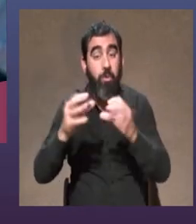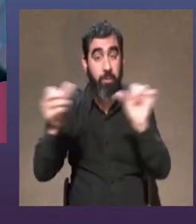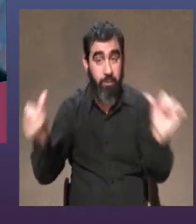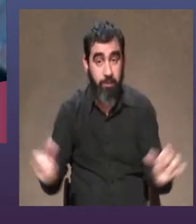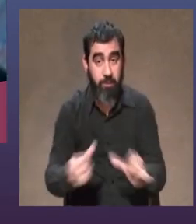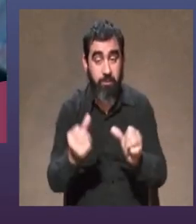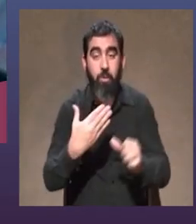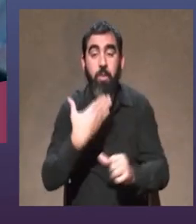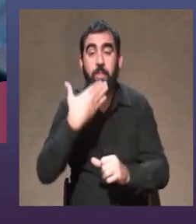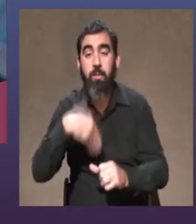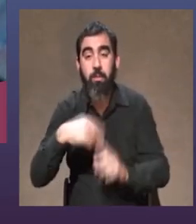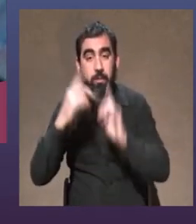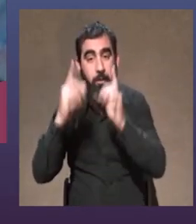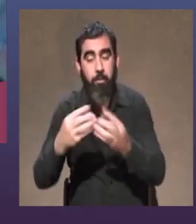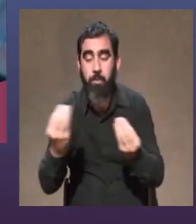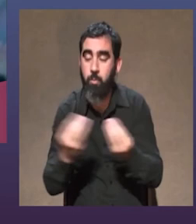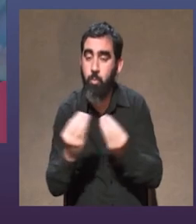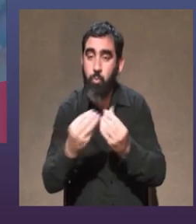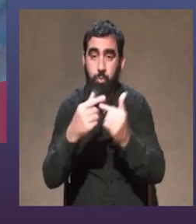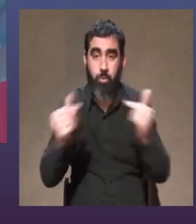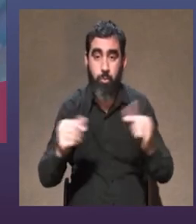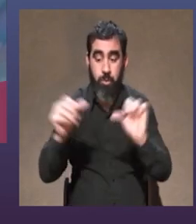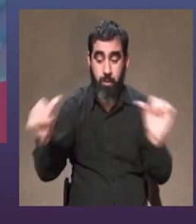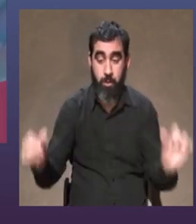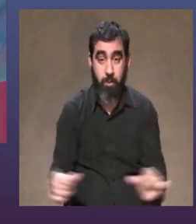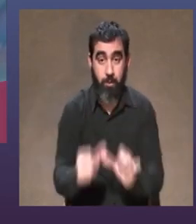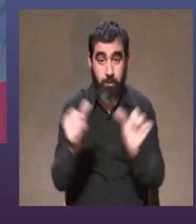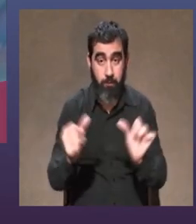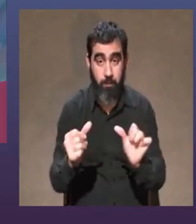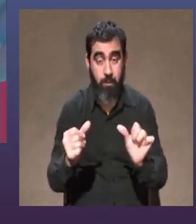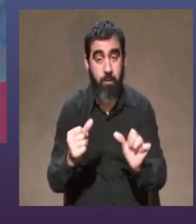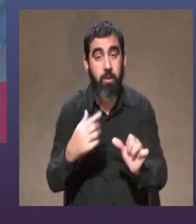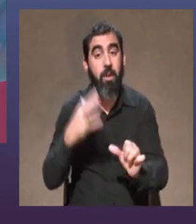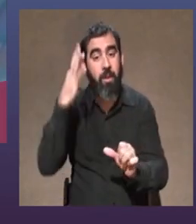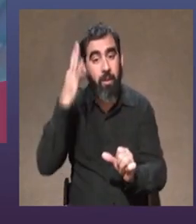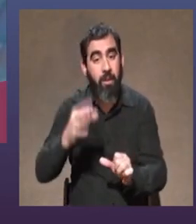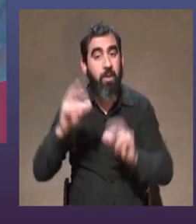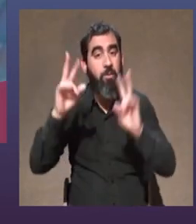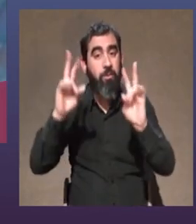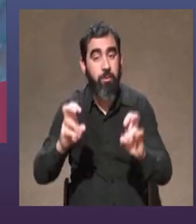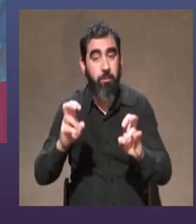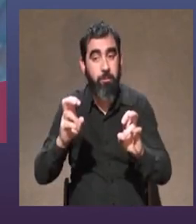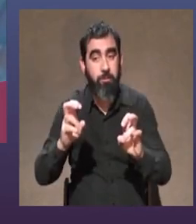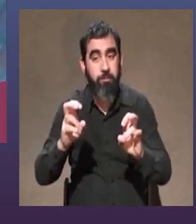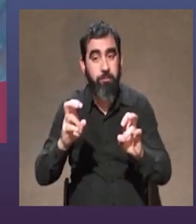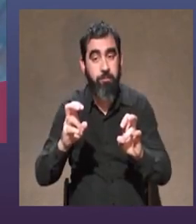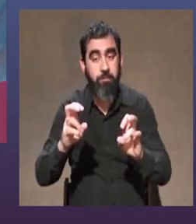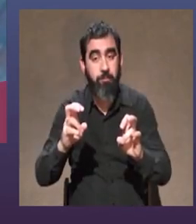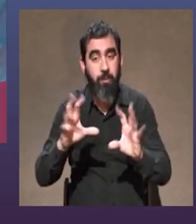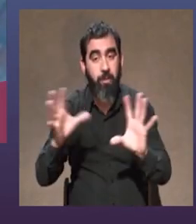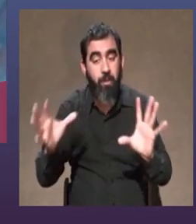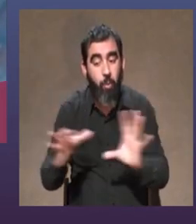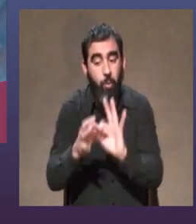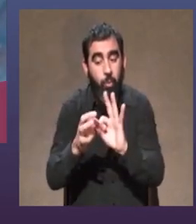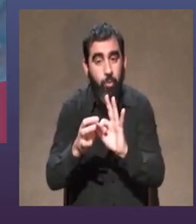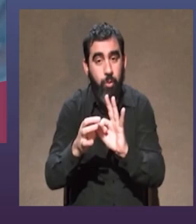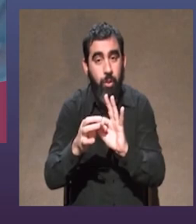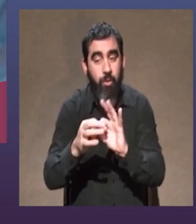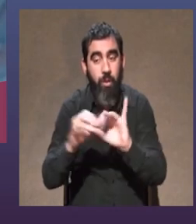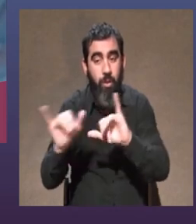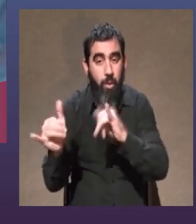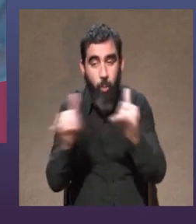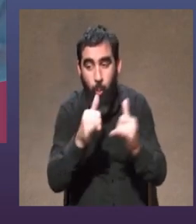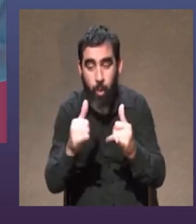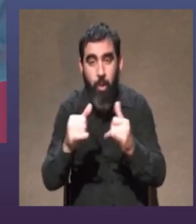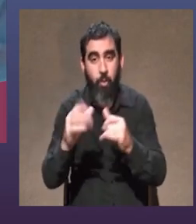me hicieron entender también montones de cosas de esta actividad que creo que tienen más que ver con la conexión